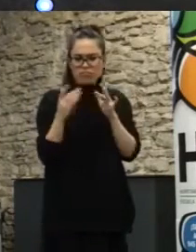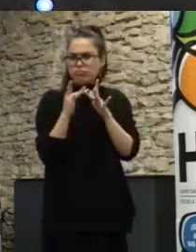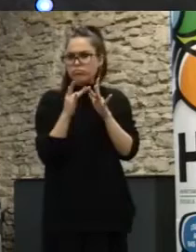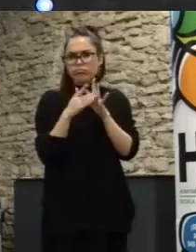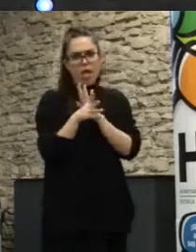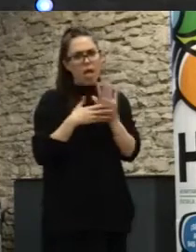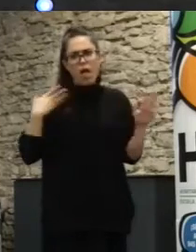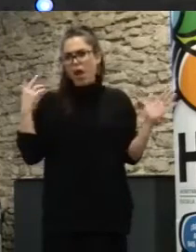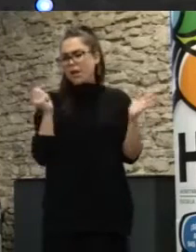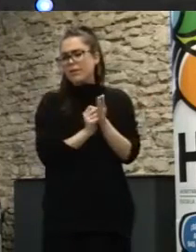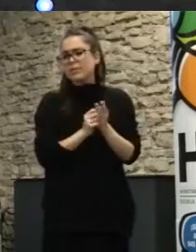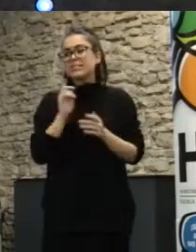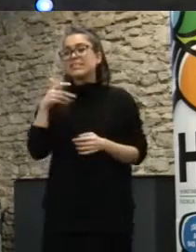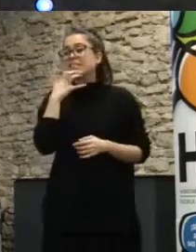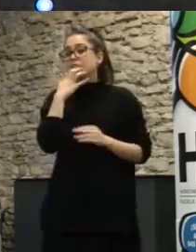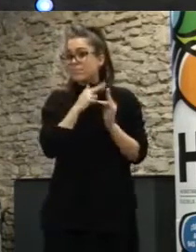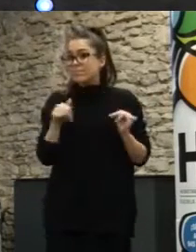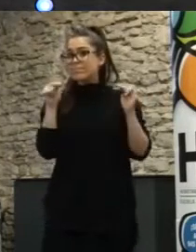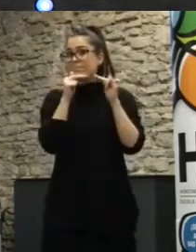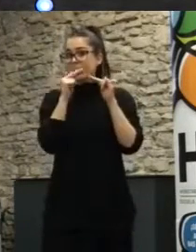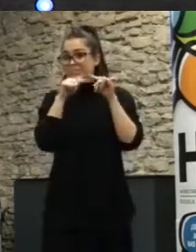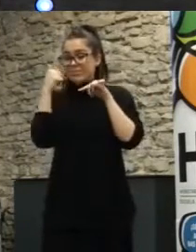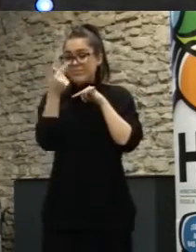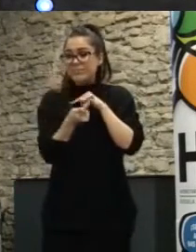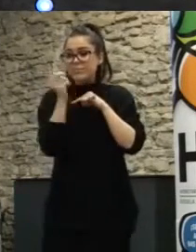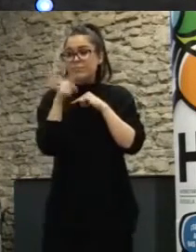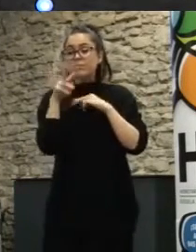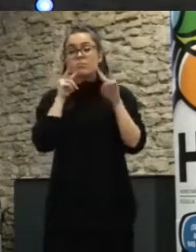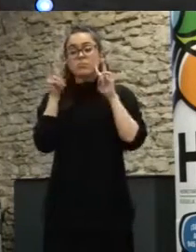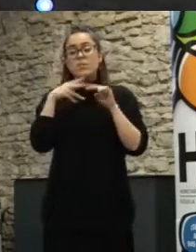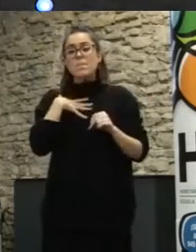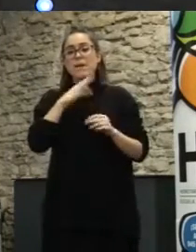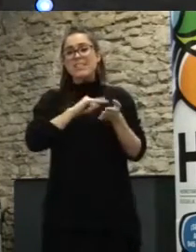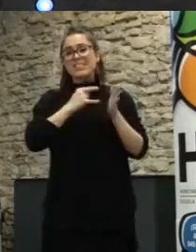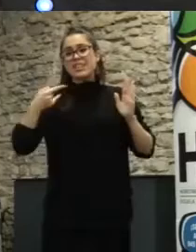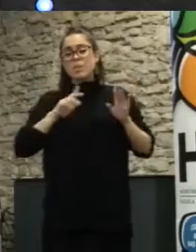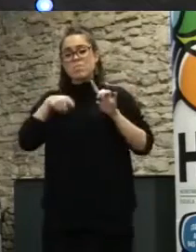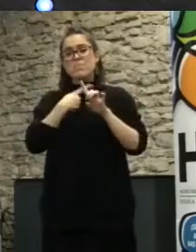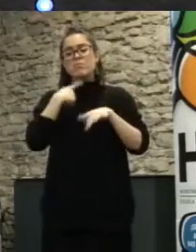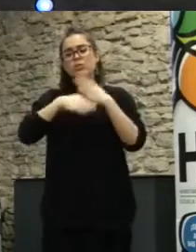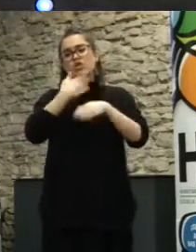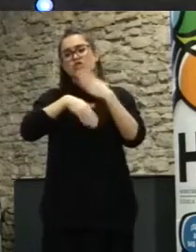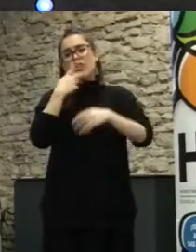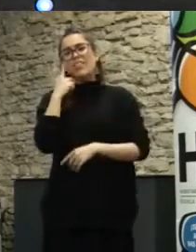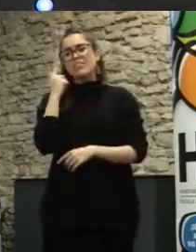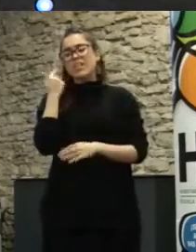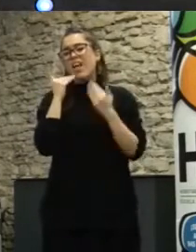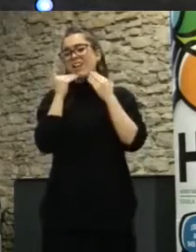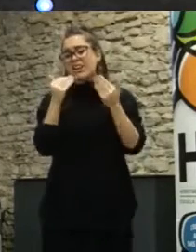más el nivel de consulta desde luego tanto las tecnologías como procesos tradicionales nos permiten